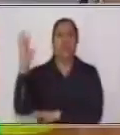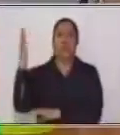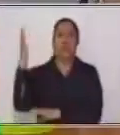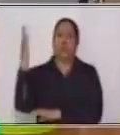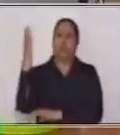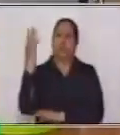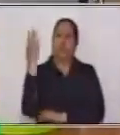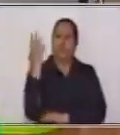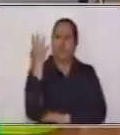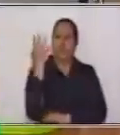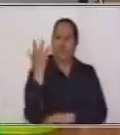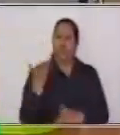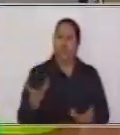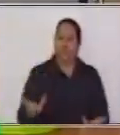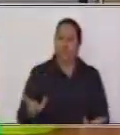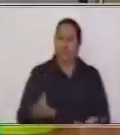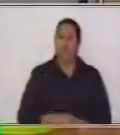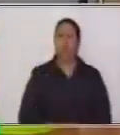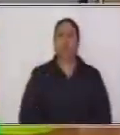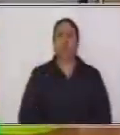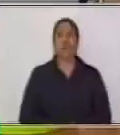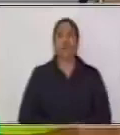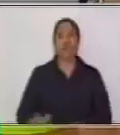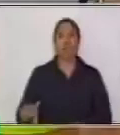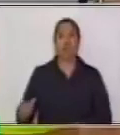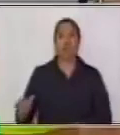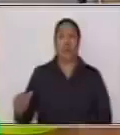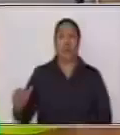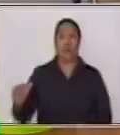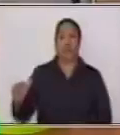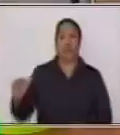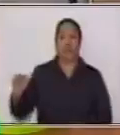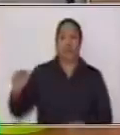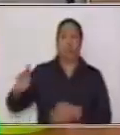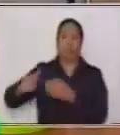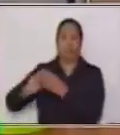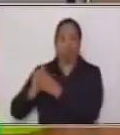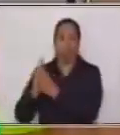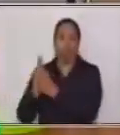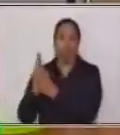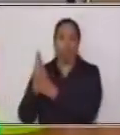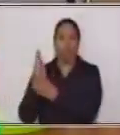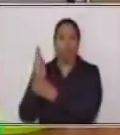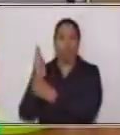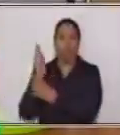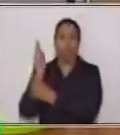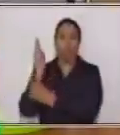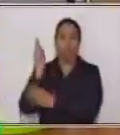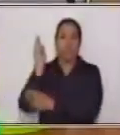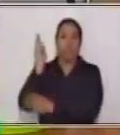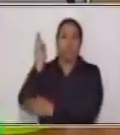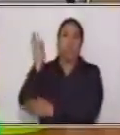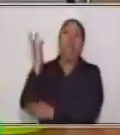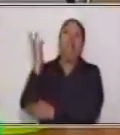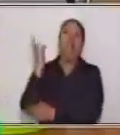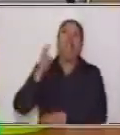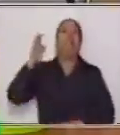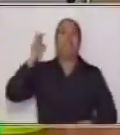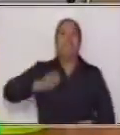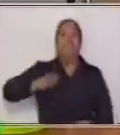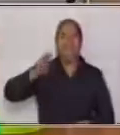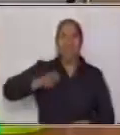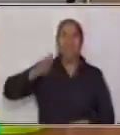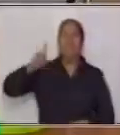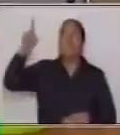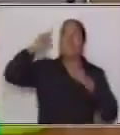van creciendo? Pero para ello necesitan la luz y el calor del